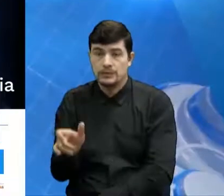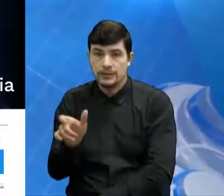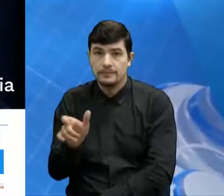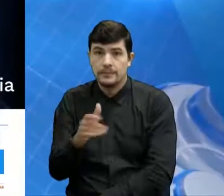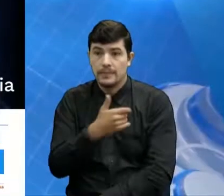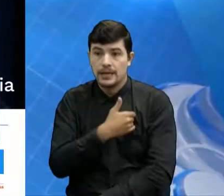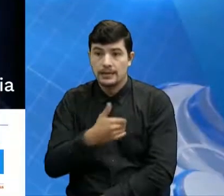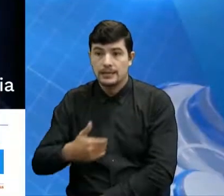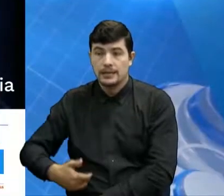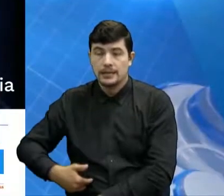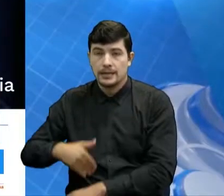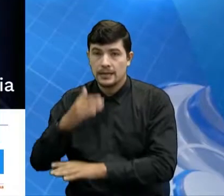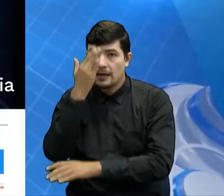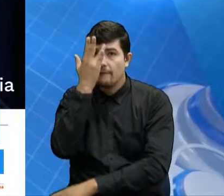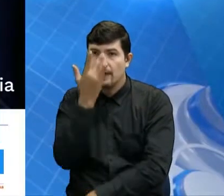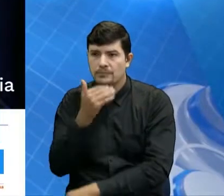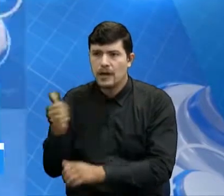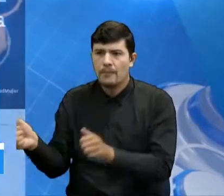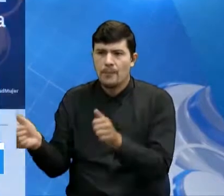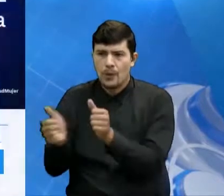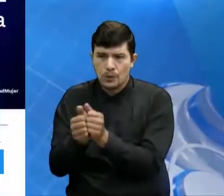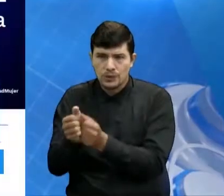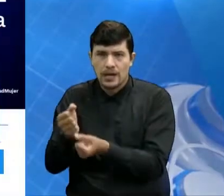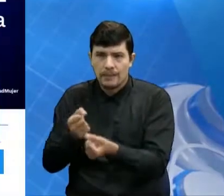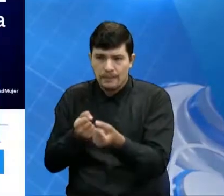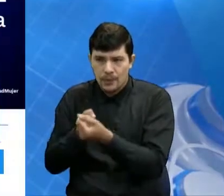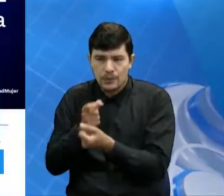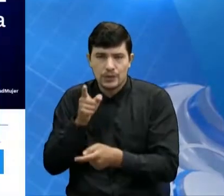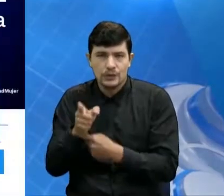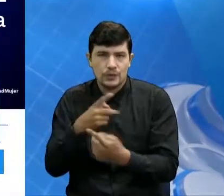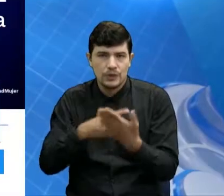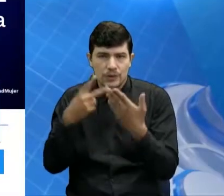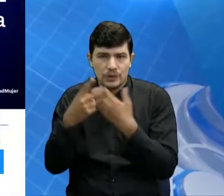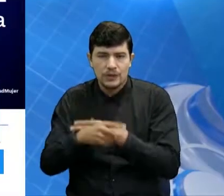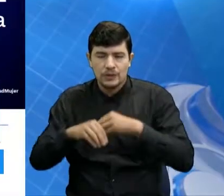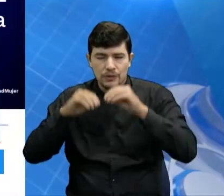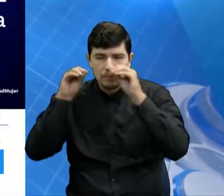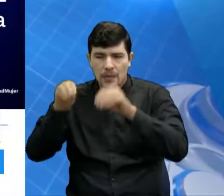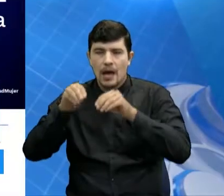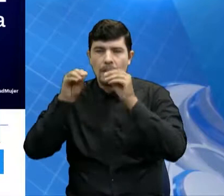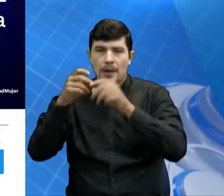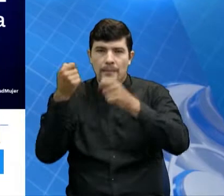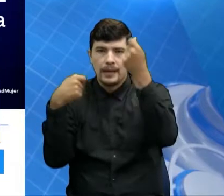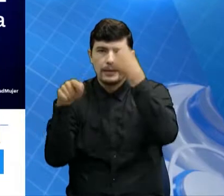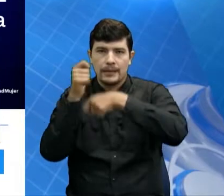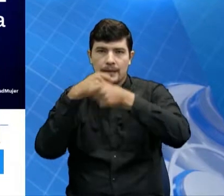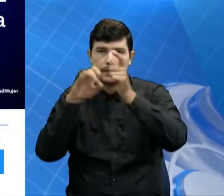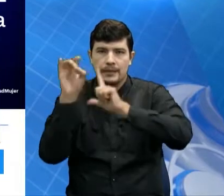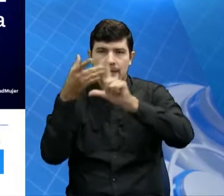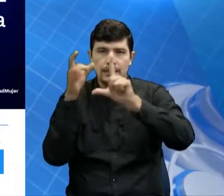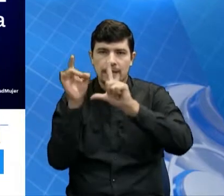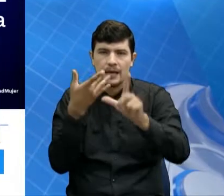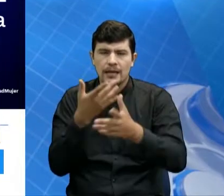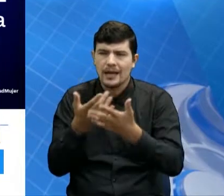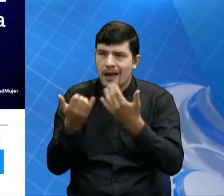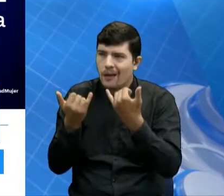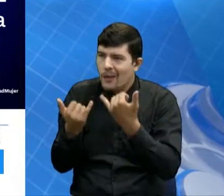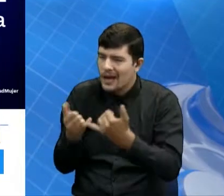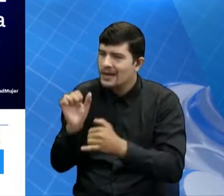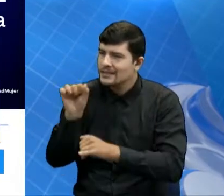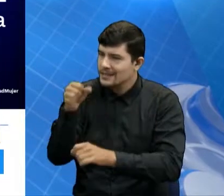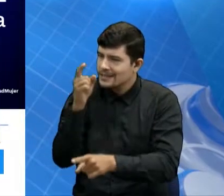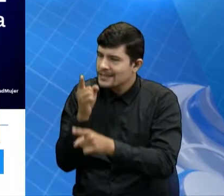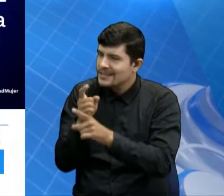y quienes acompañan este proyecto para formar a las mujeres en marketing digital. ¿El por qué de estas iniciativas, Andrea? ¿Cuál es esa